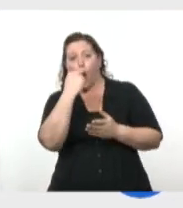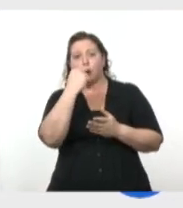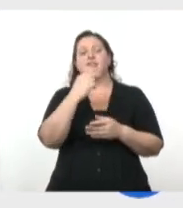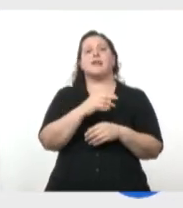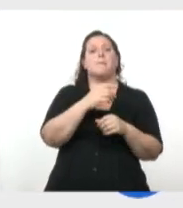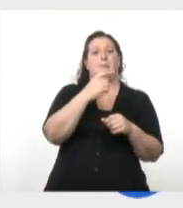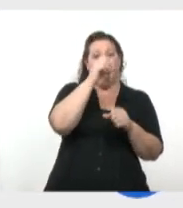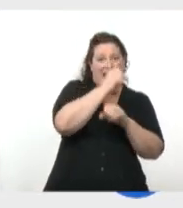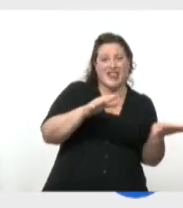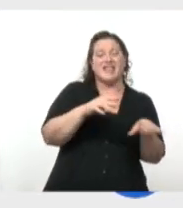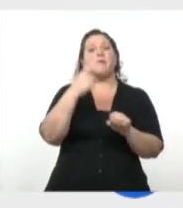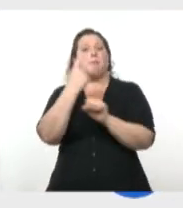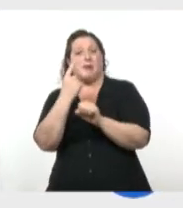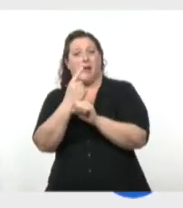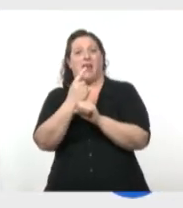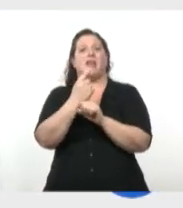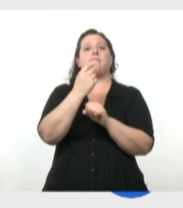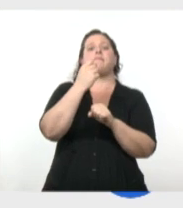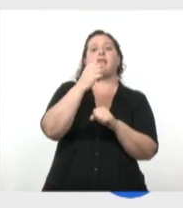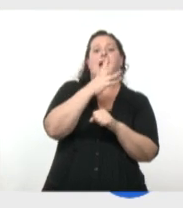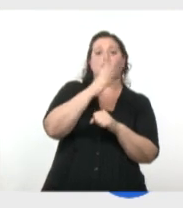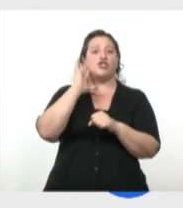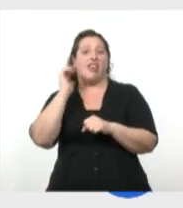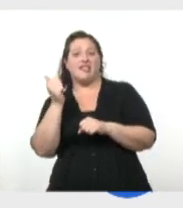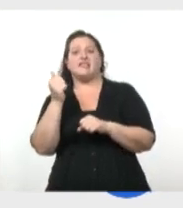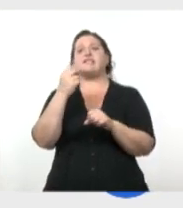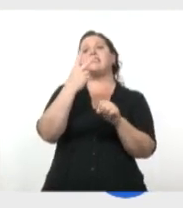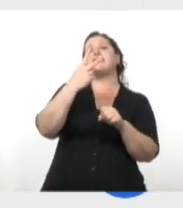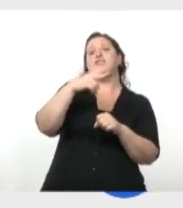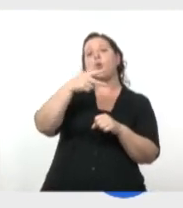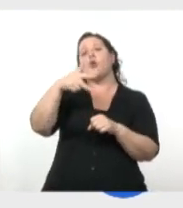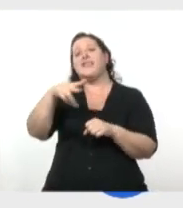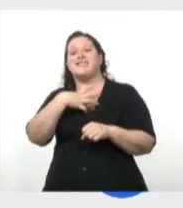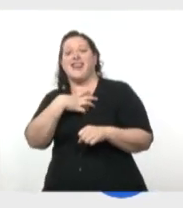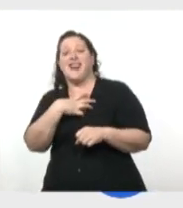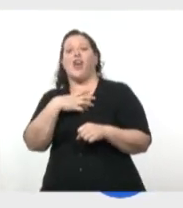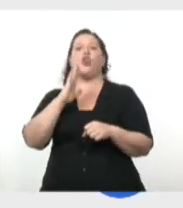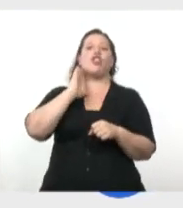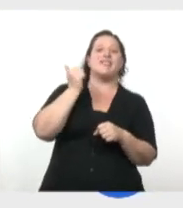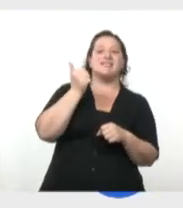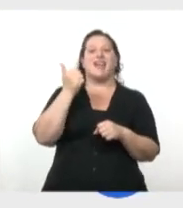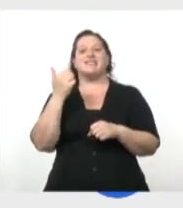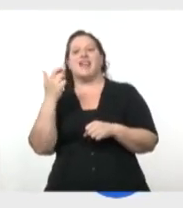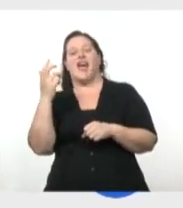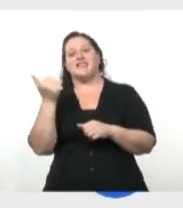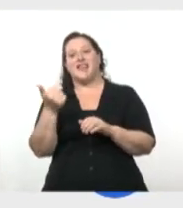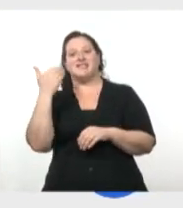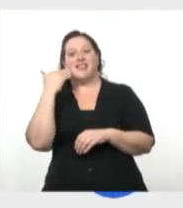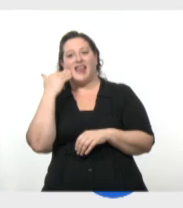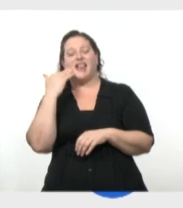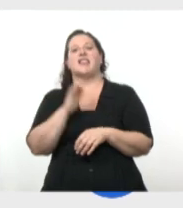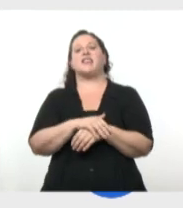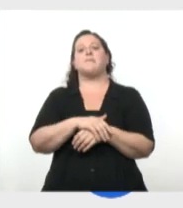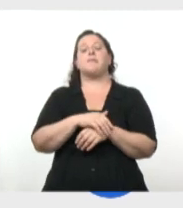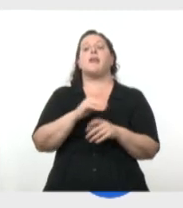y para los alumnos de segundo y tercer grado de 16 a 18. En Paca Paca vas a encontrar el contenido de cuarto y